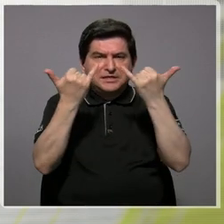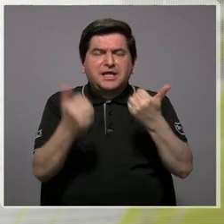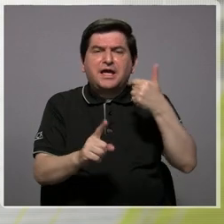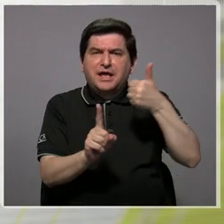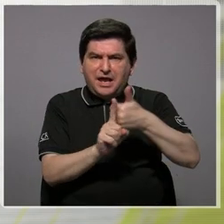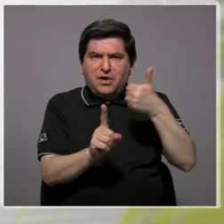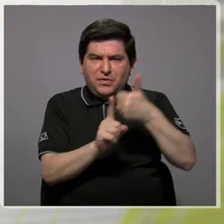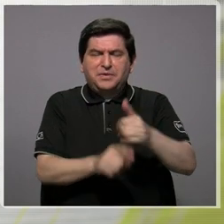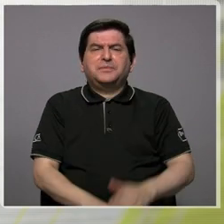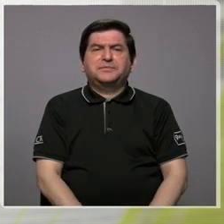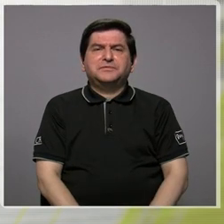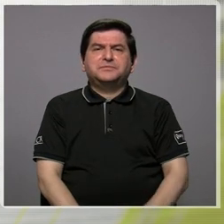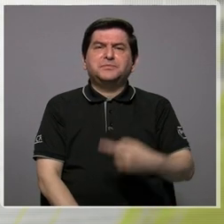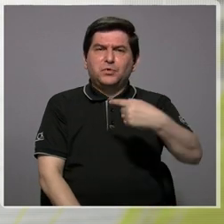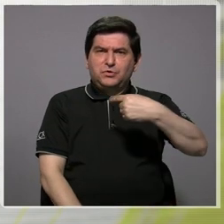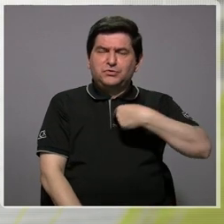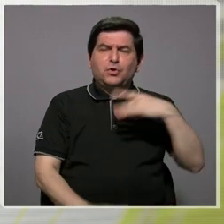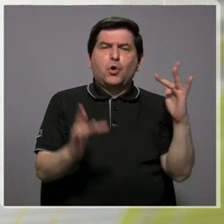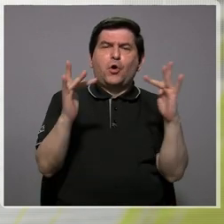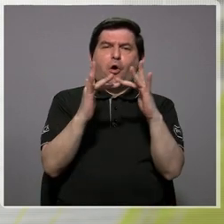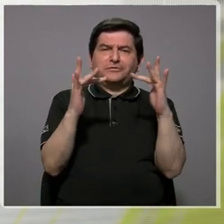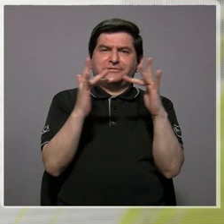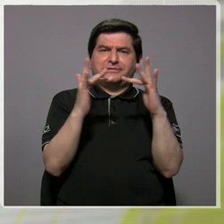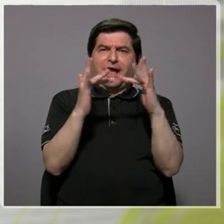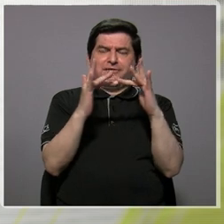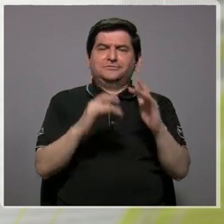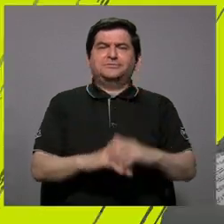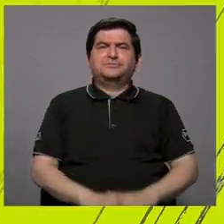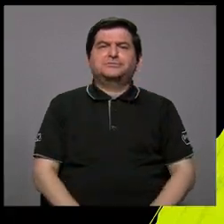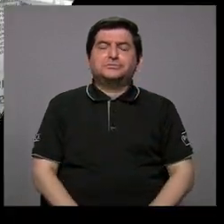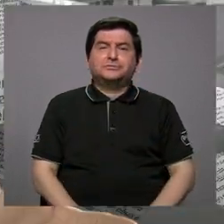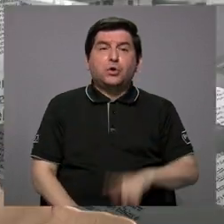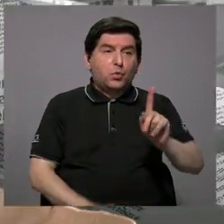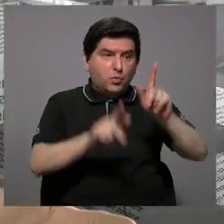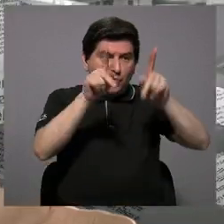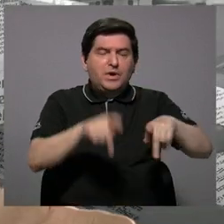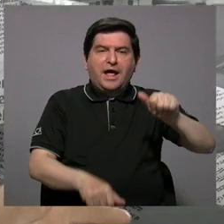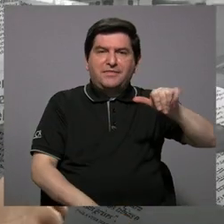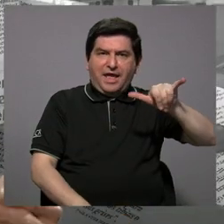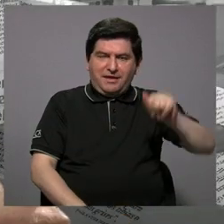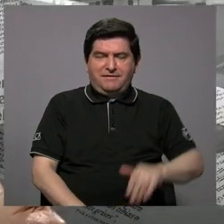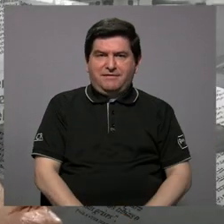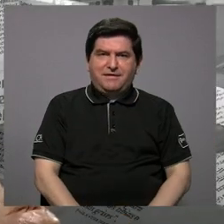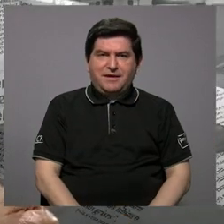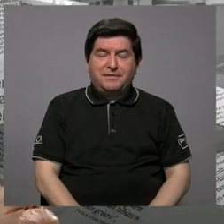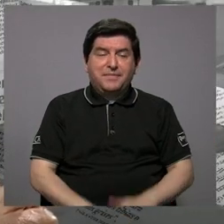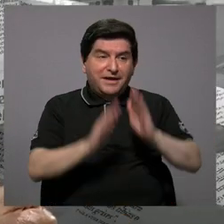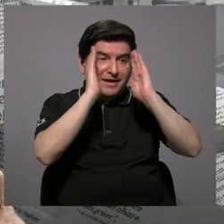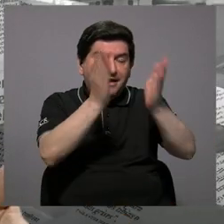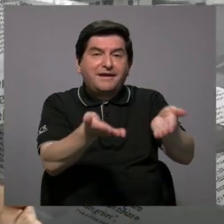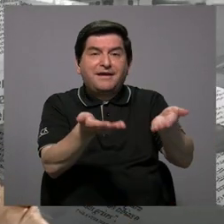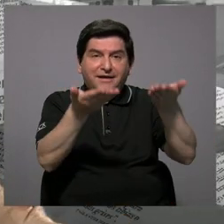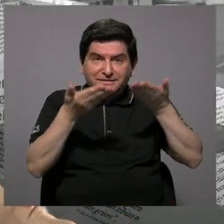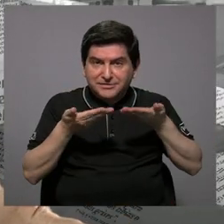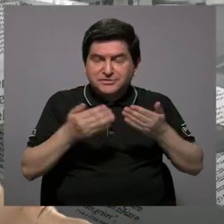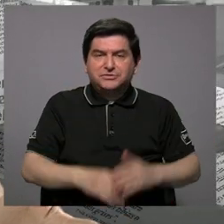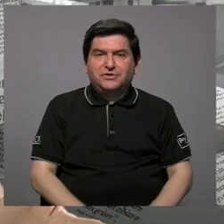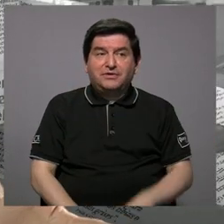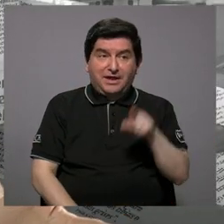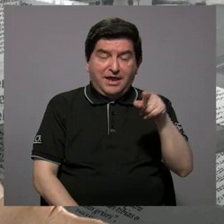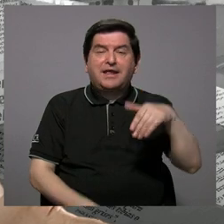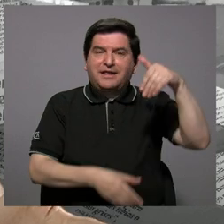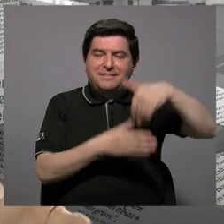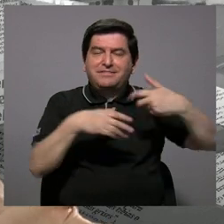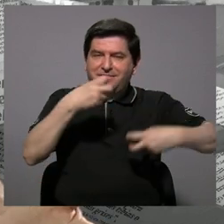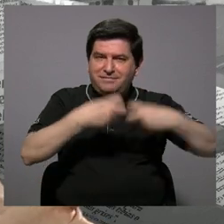voy a ponerme en contacto con un personero de acueductos para que nos atienda, ahí sí estaba él en el